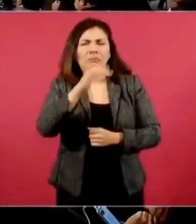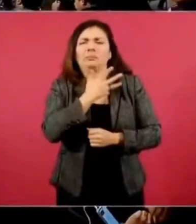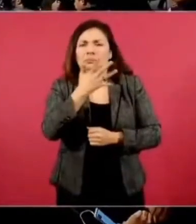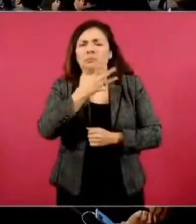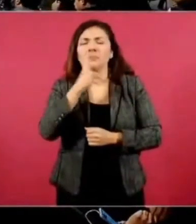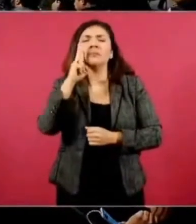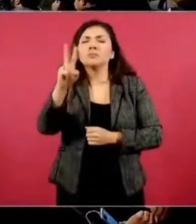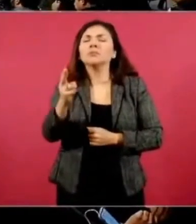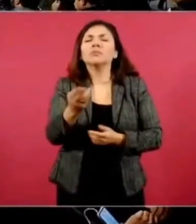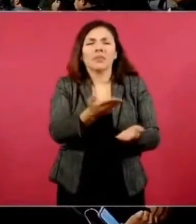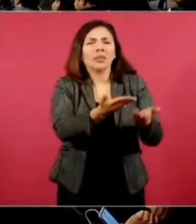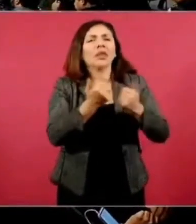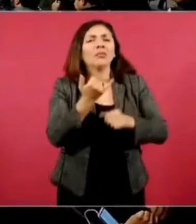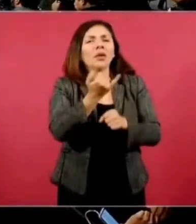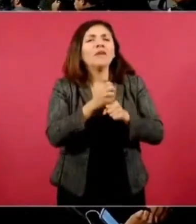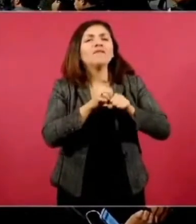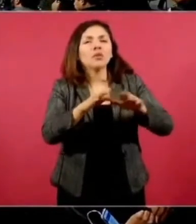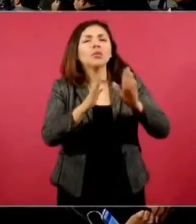información.